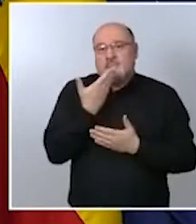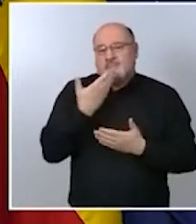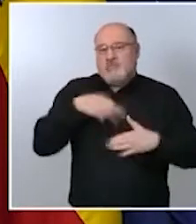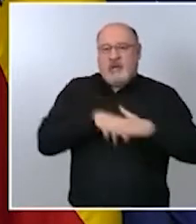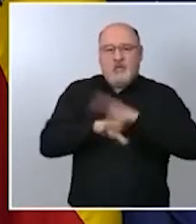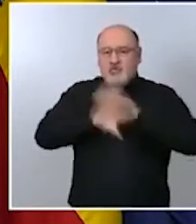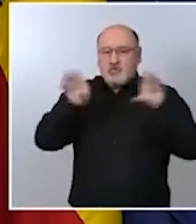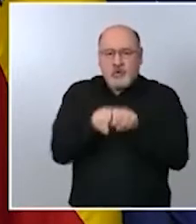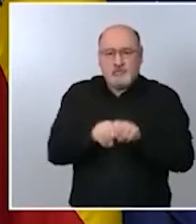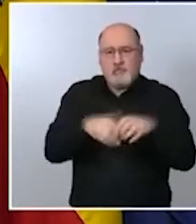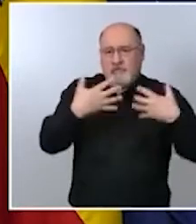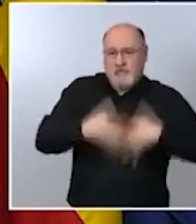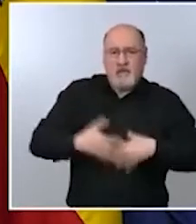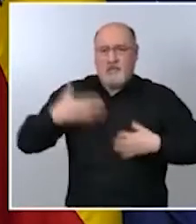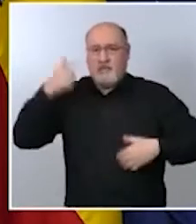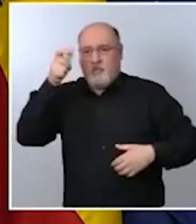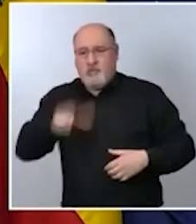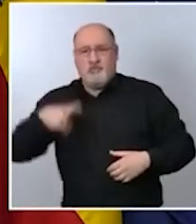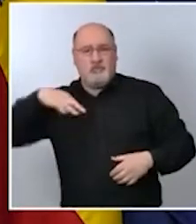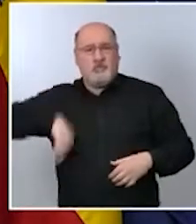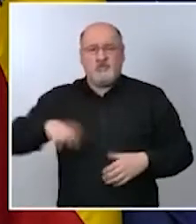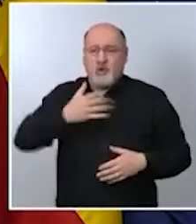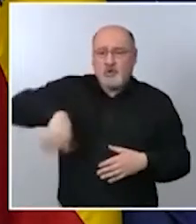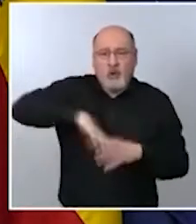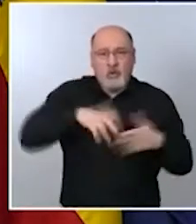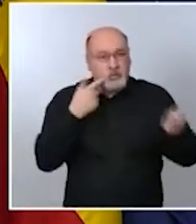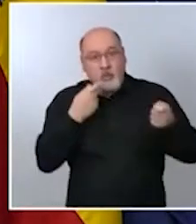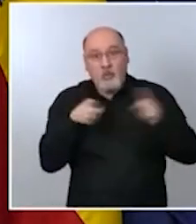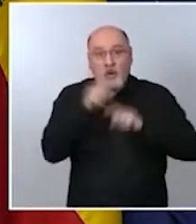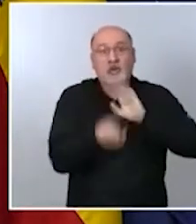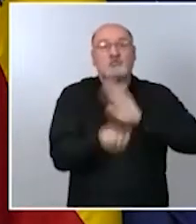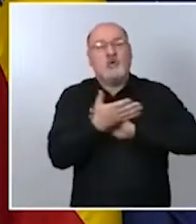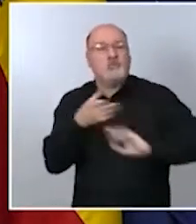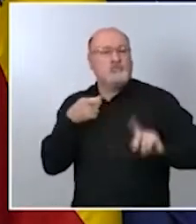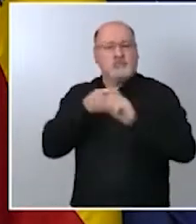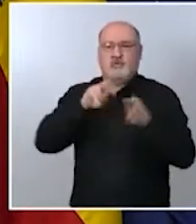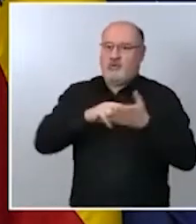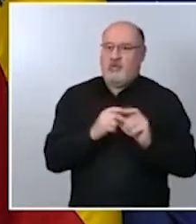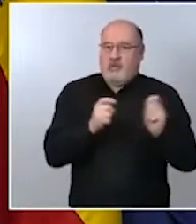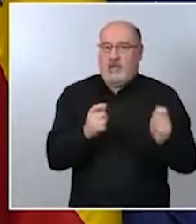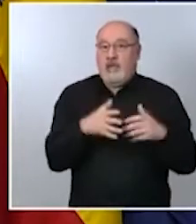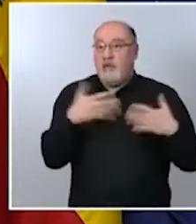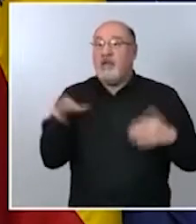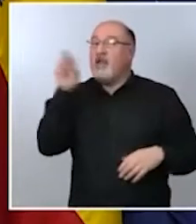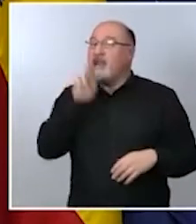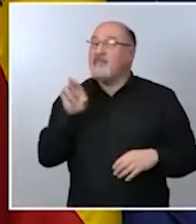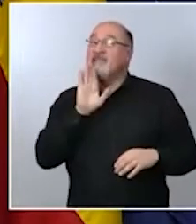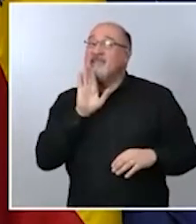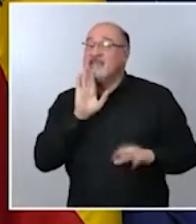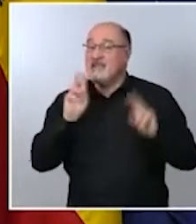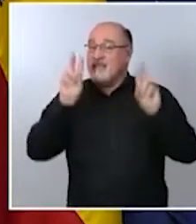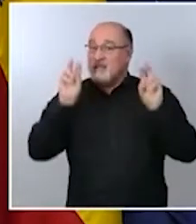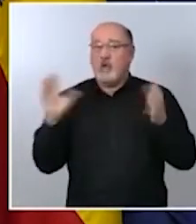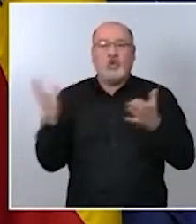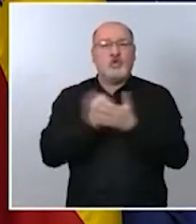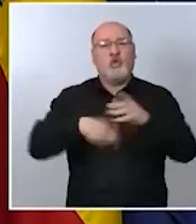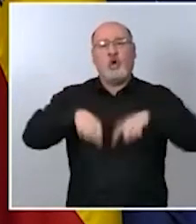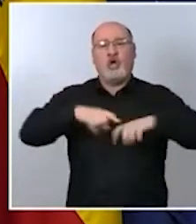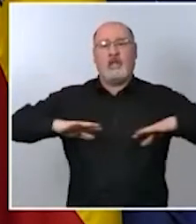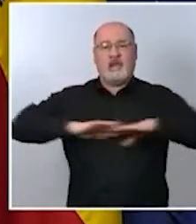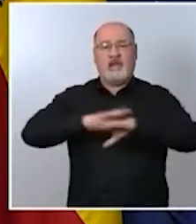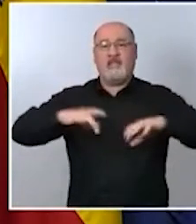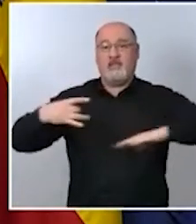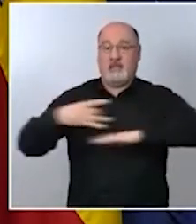momento cualquier incidente pero vuelvo a referir como ya todo lo que es la red ferroviaria se encuentra